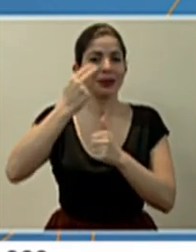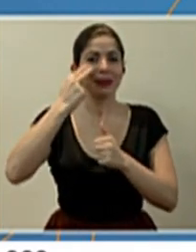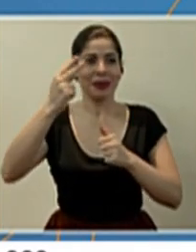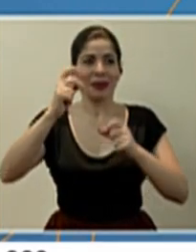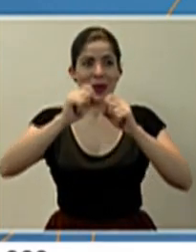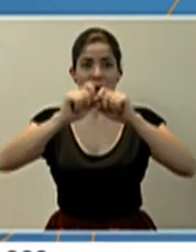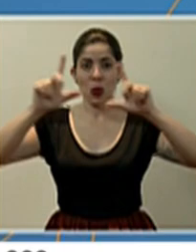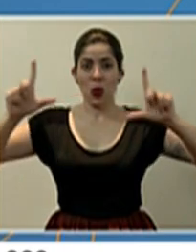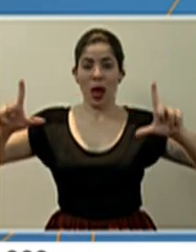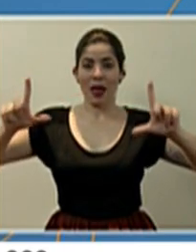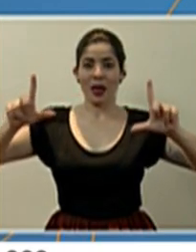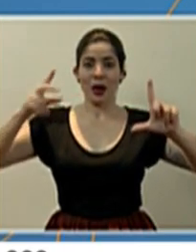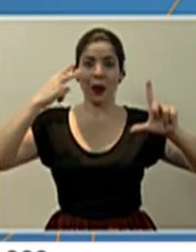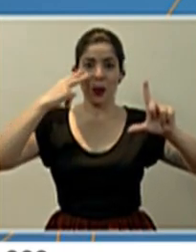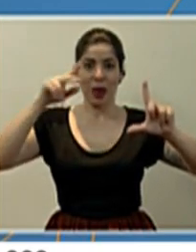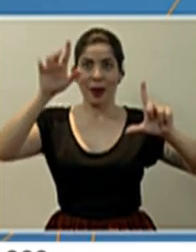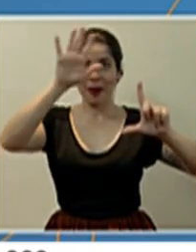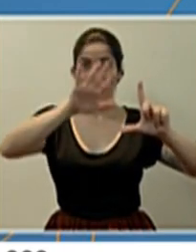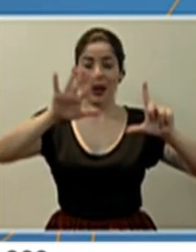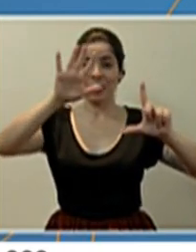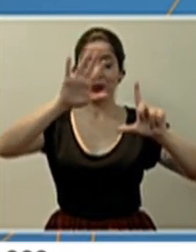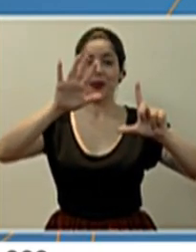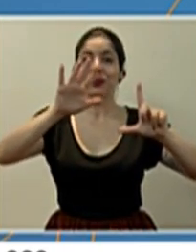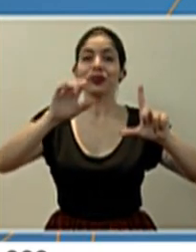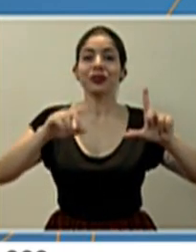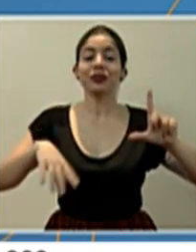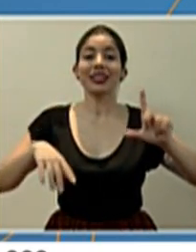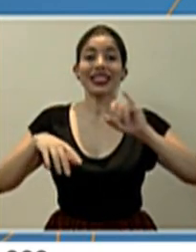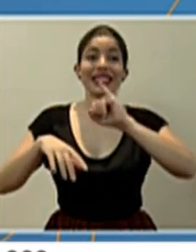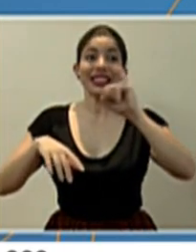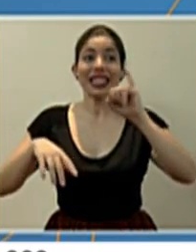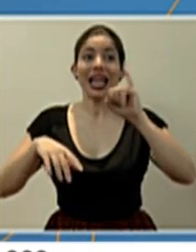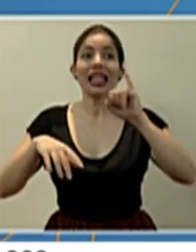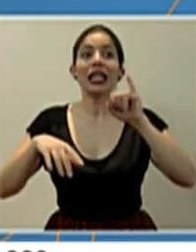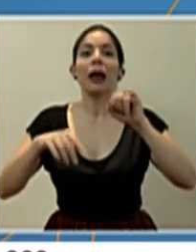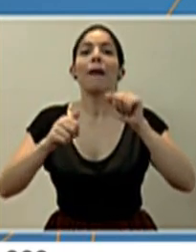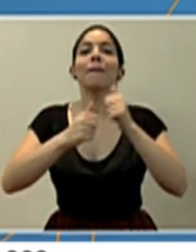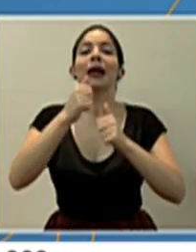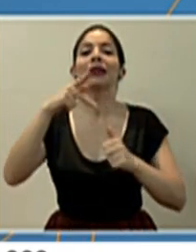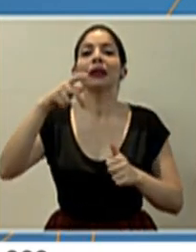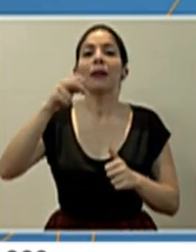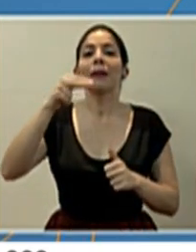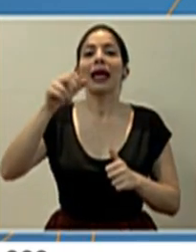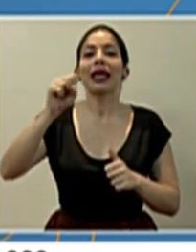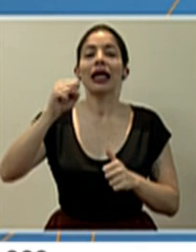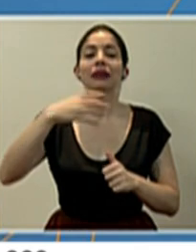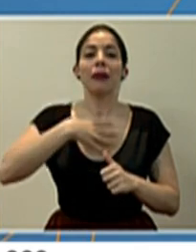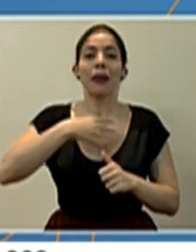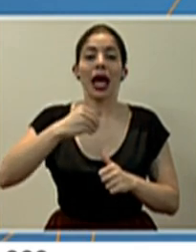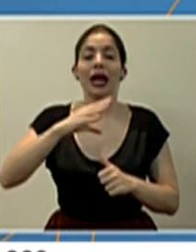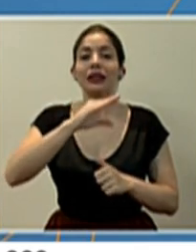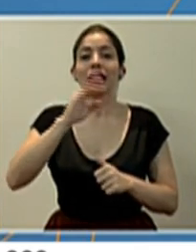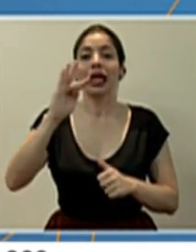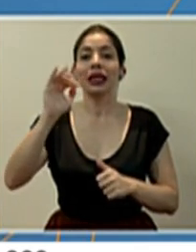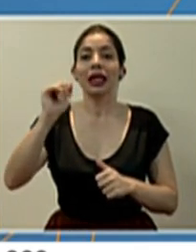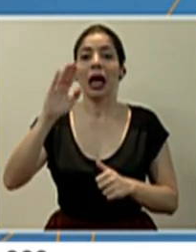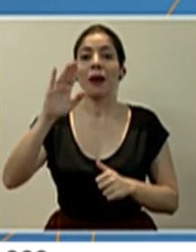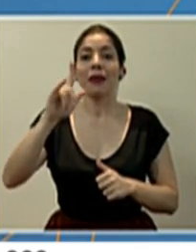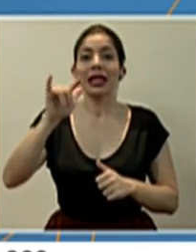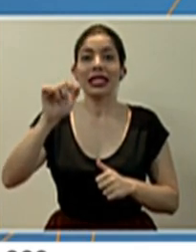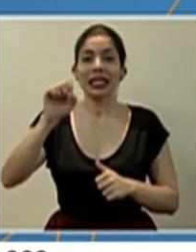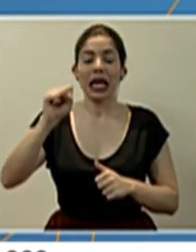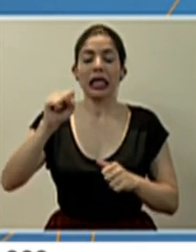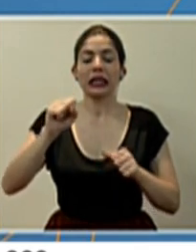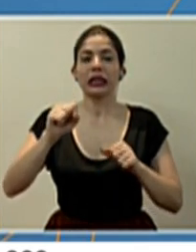que tienen frente a su pantalla a la izquierda. Principalmente han sido el sector de Peñas Blancas y Tablillas, donde se han rechazado